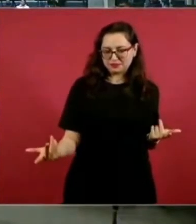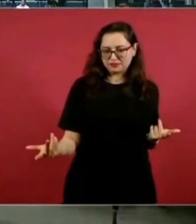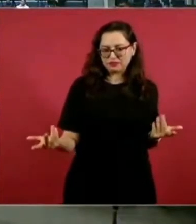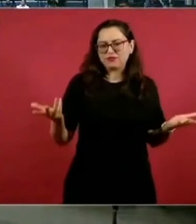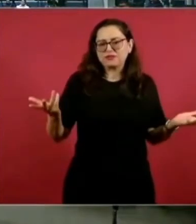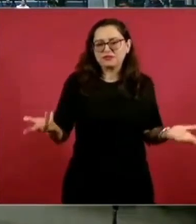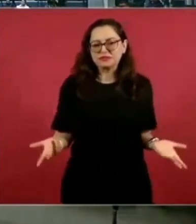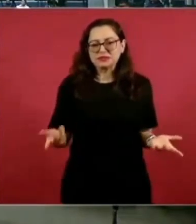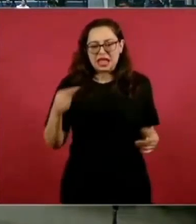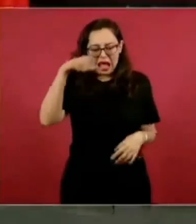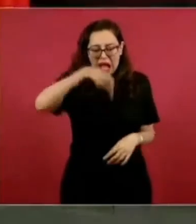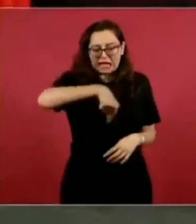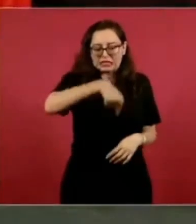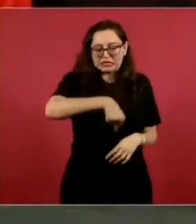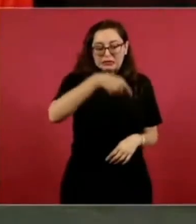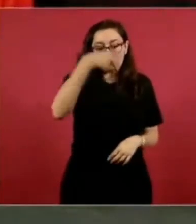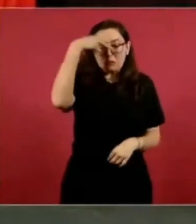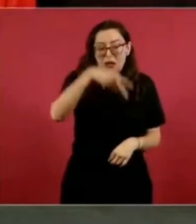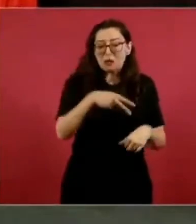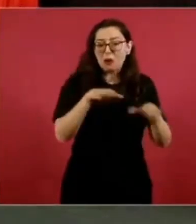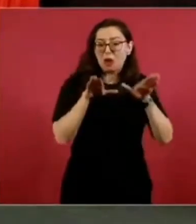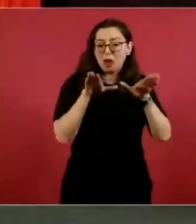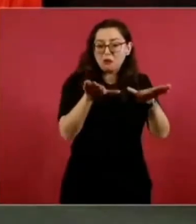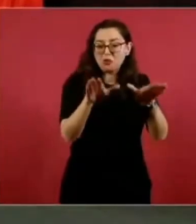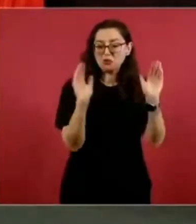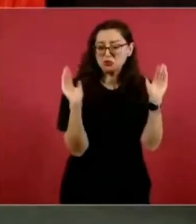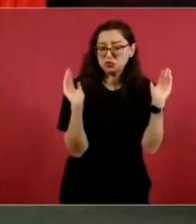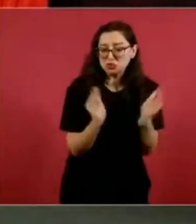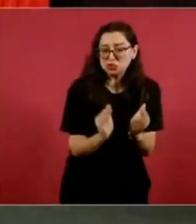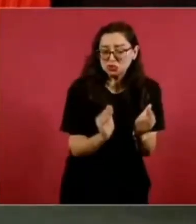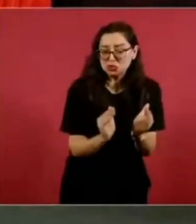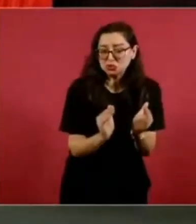plazas, muy pequeña.